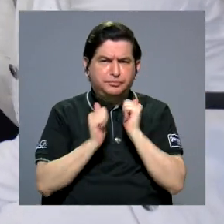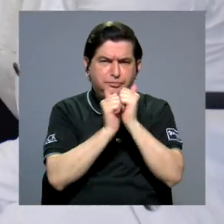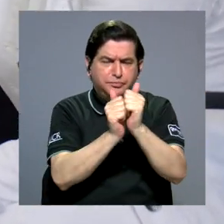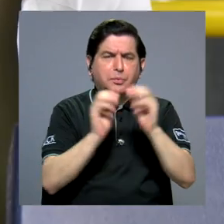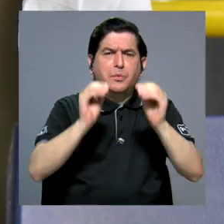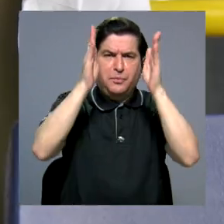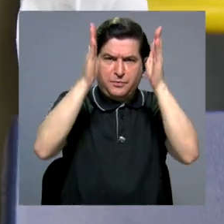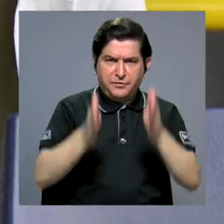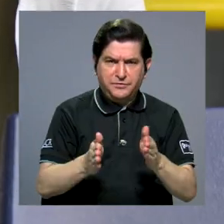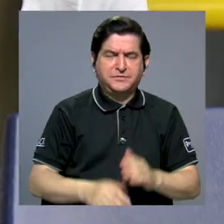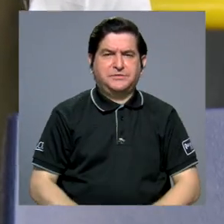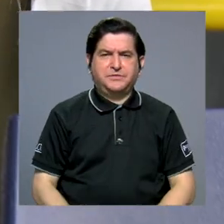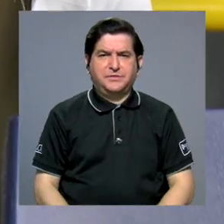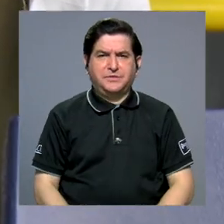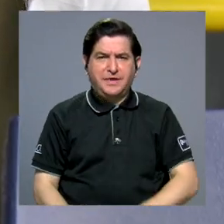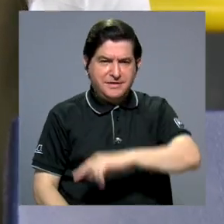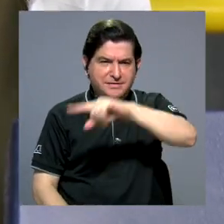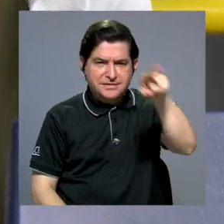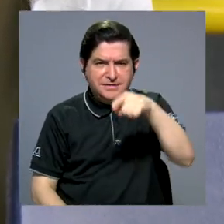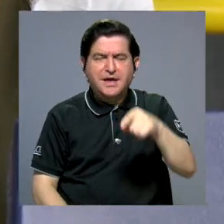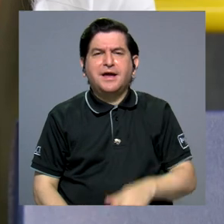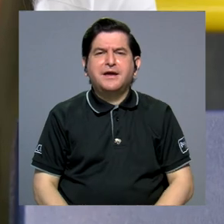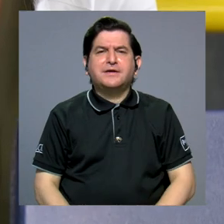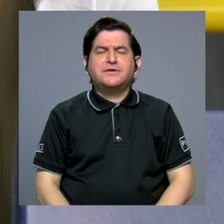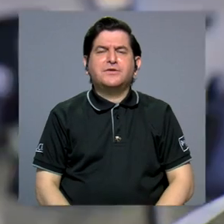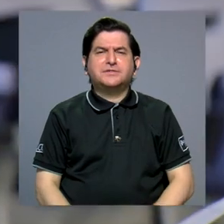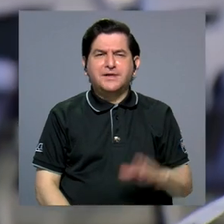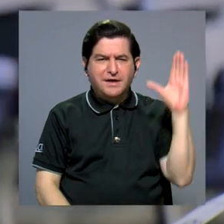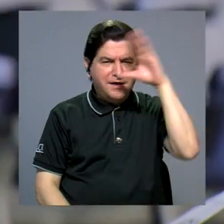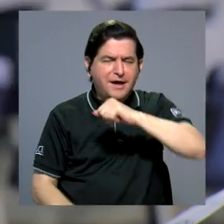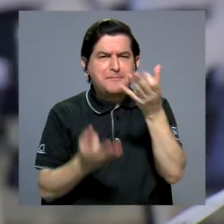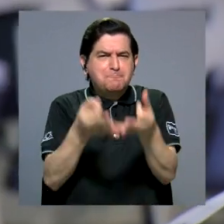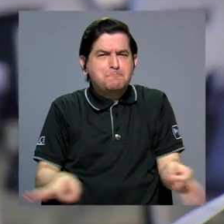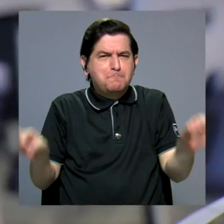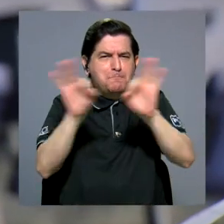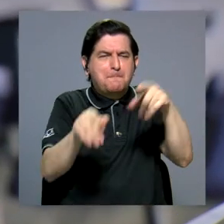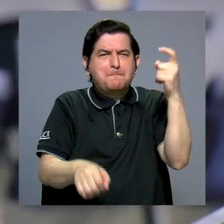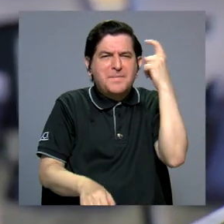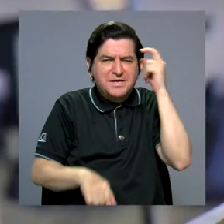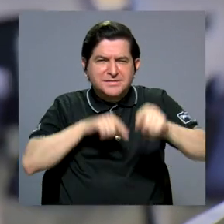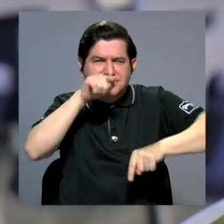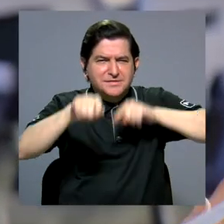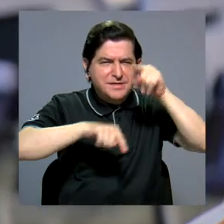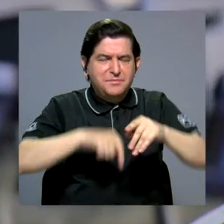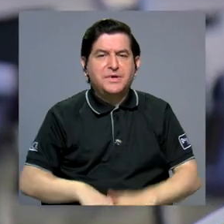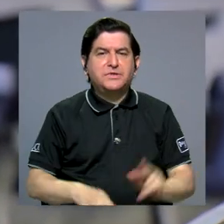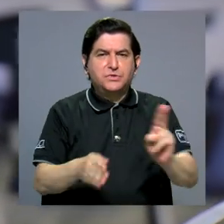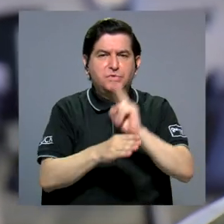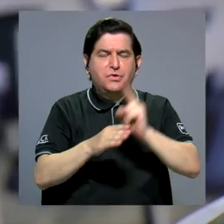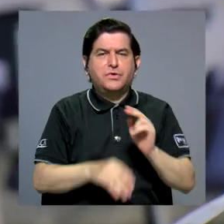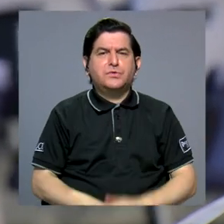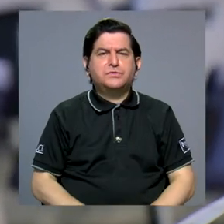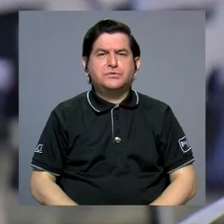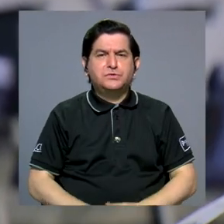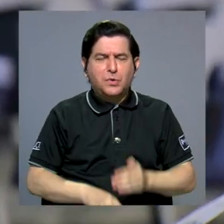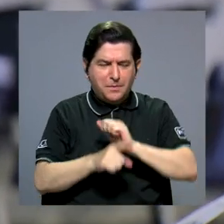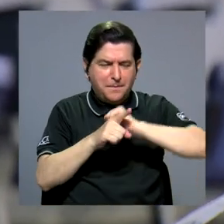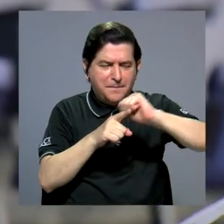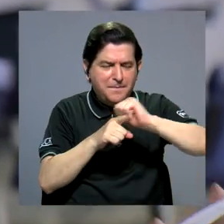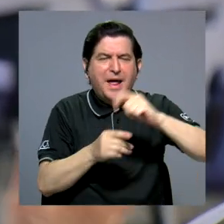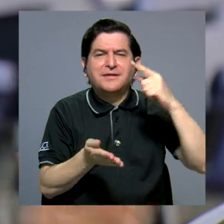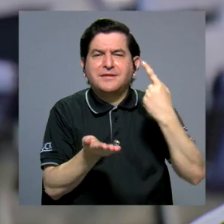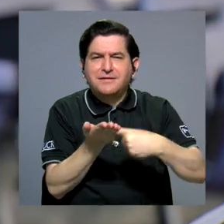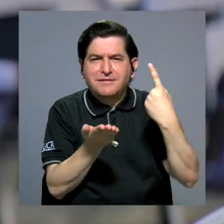al lado de sus docentes. Muchos de ellos la hicieron reconocer la importancia del pensamiento crítico y el uso de rutinas para